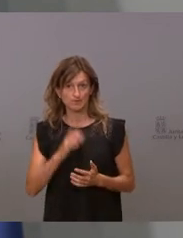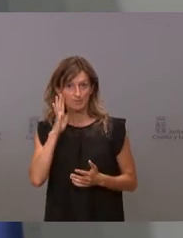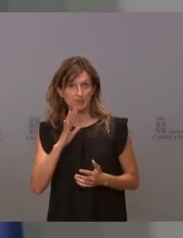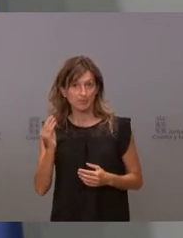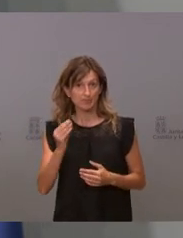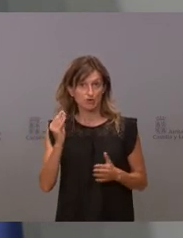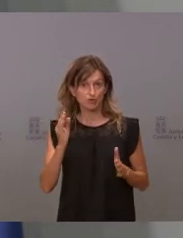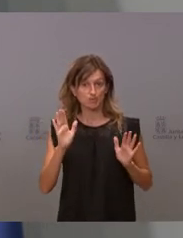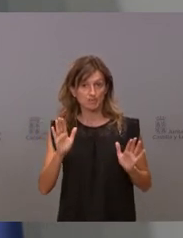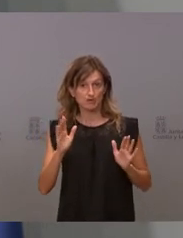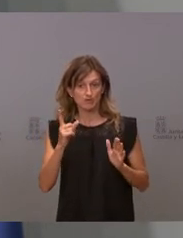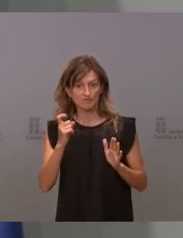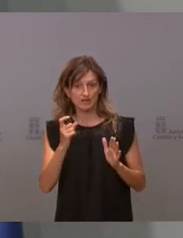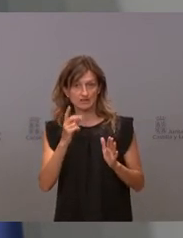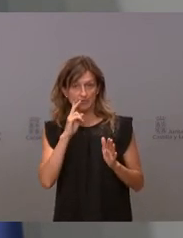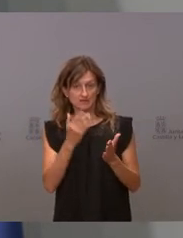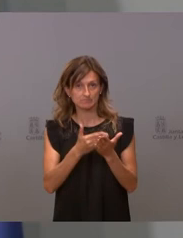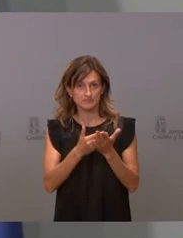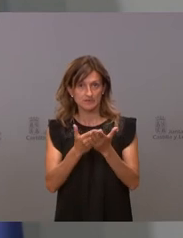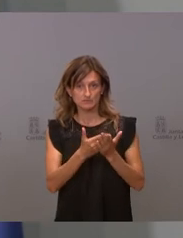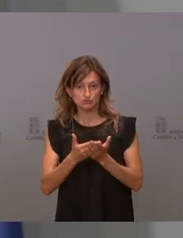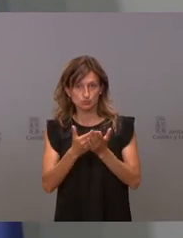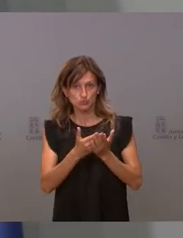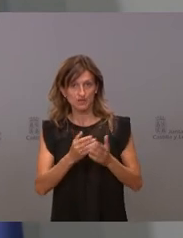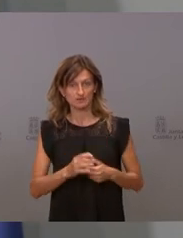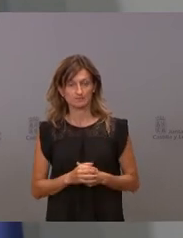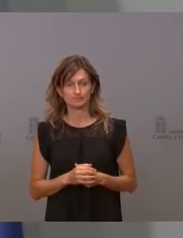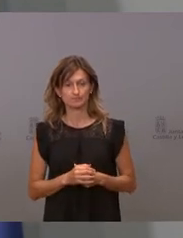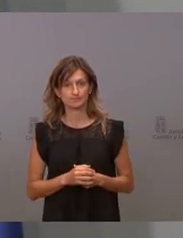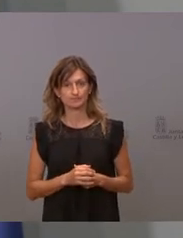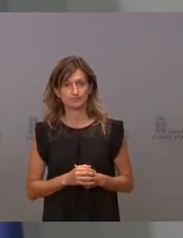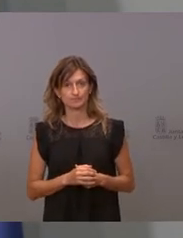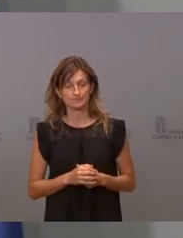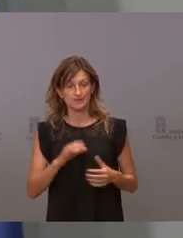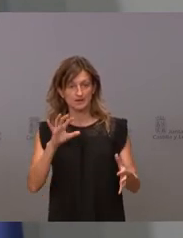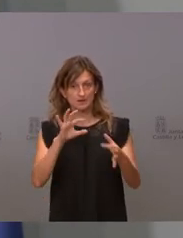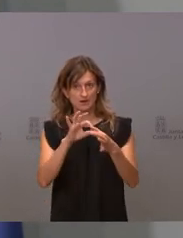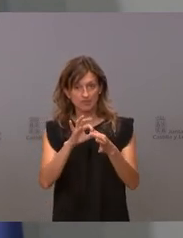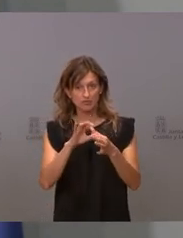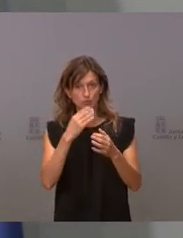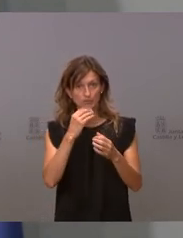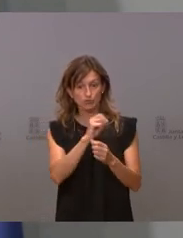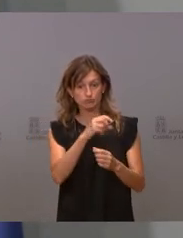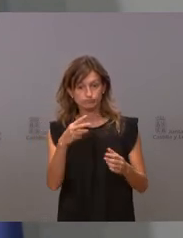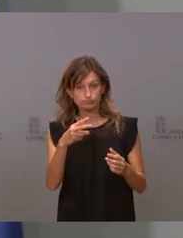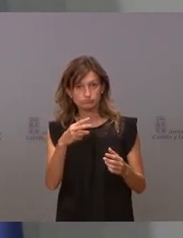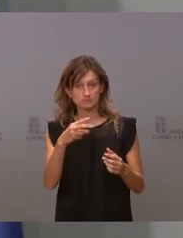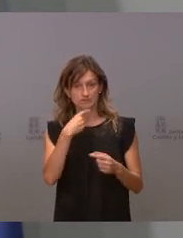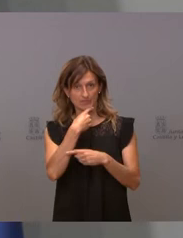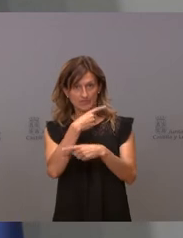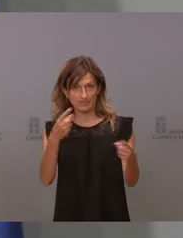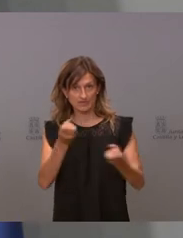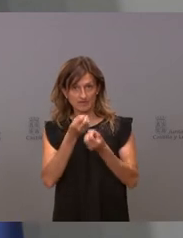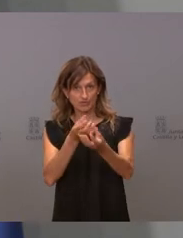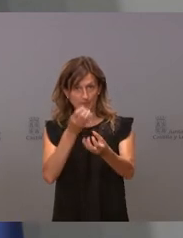pero hay que tener los números y los estudios en la mano. Hay estudios en marcha en este respecto y cuando tengamos los números y los estudios, pues podemos darle una